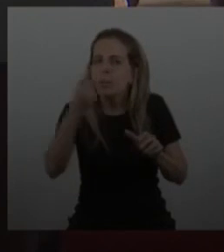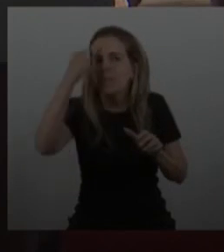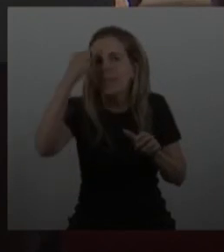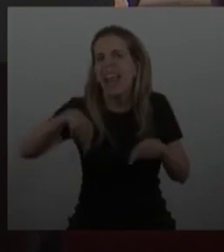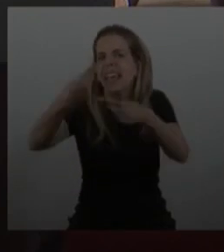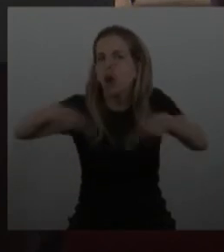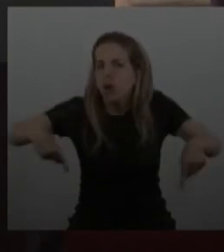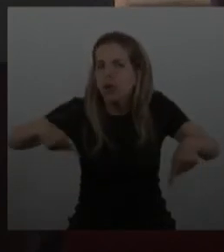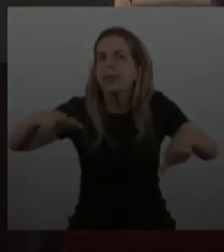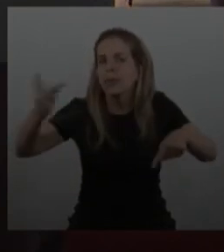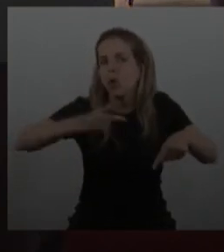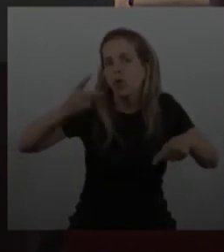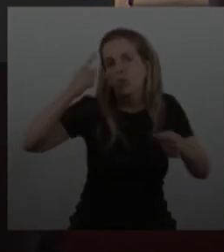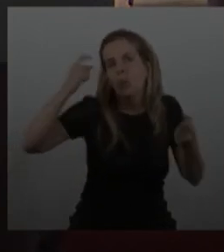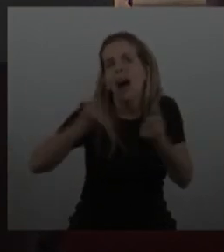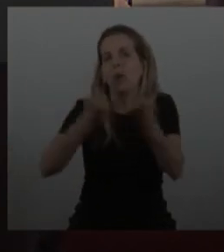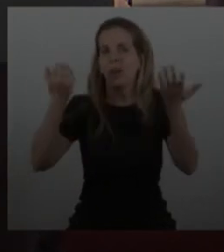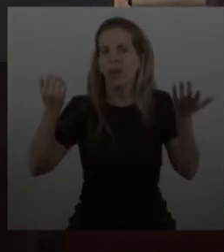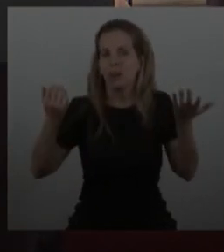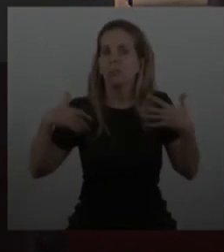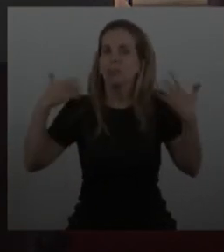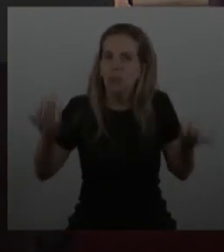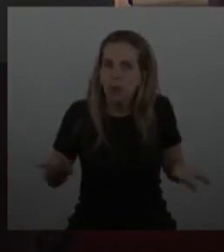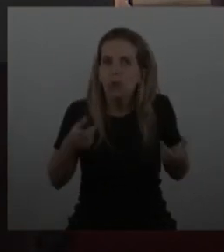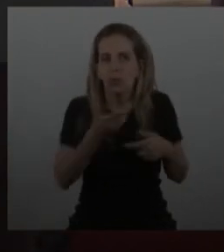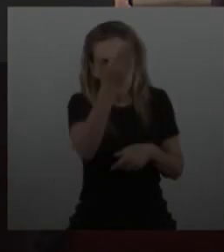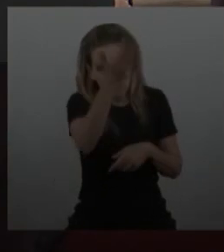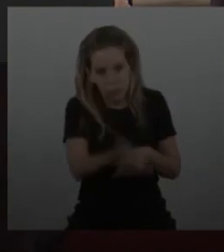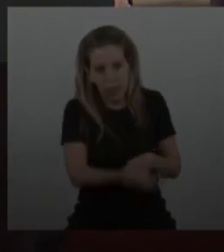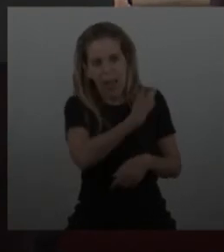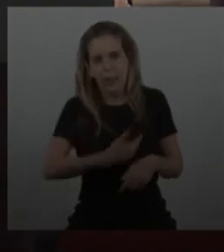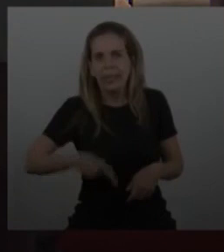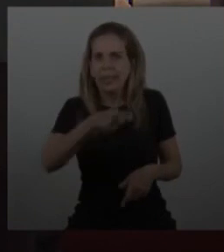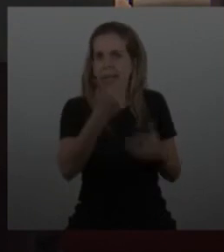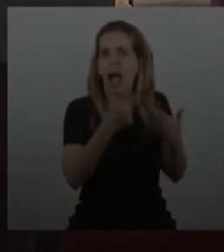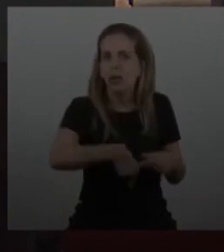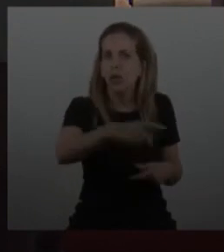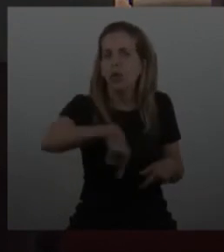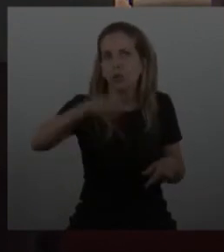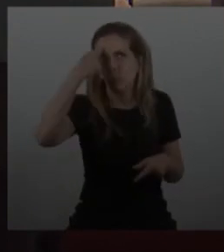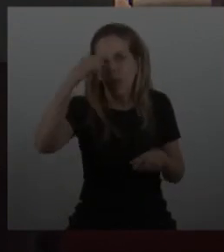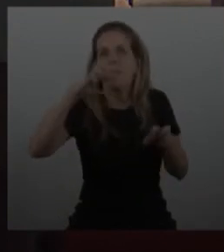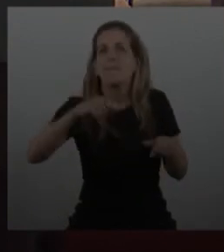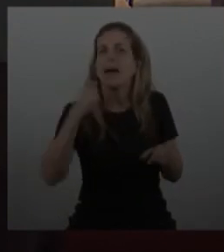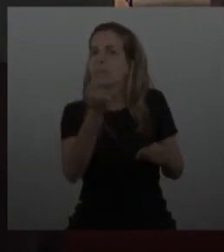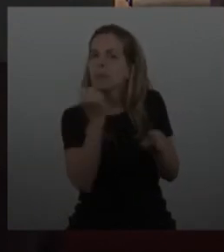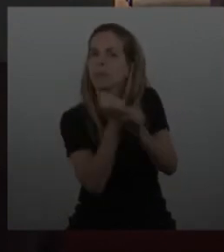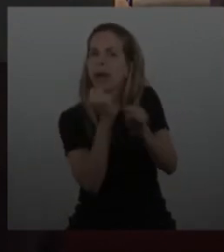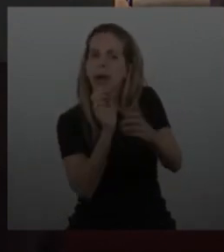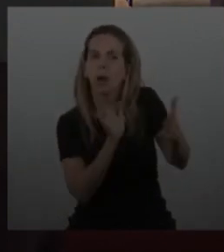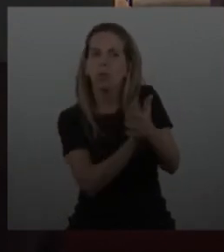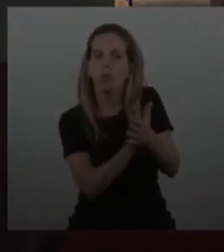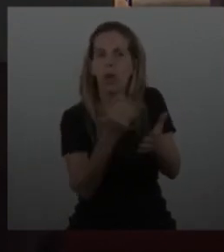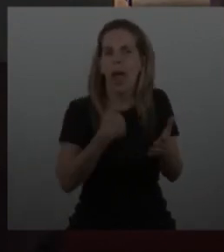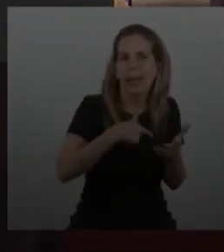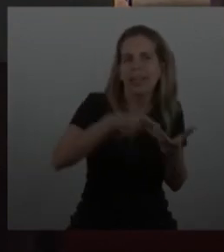más que las diferencias. Así que estoy aquí con el presidente Piñera para ver cómo afrontamos el futuro juntos, los chilenos y argentinos, en